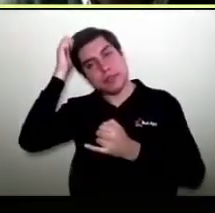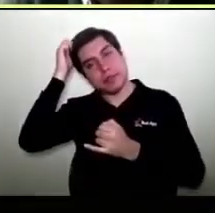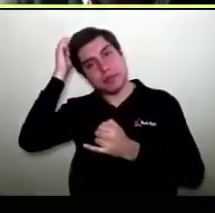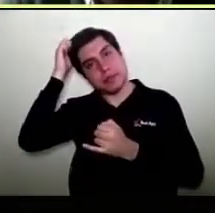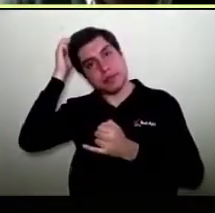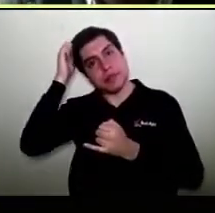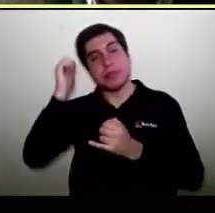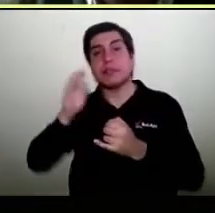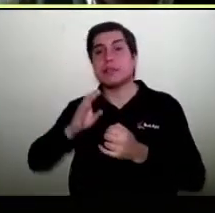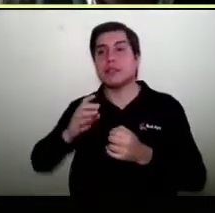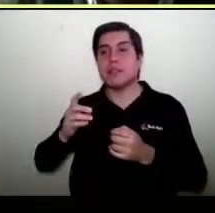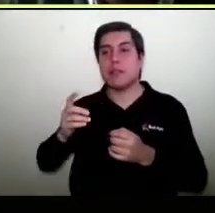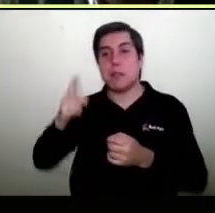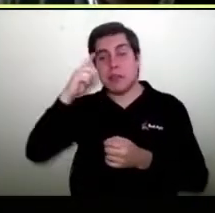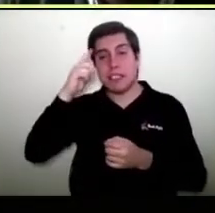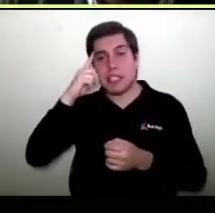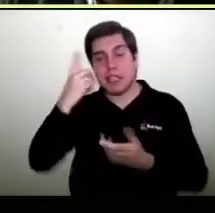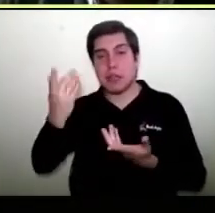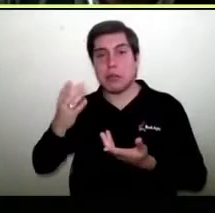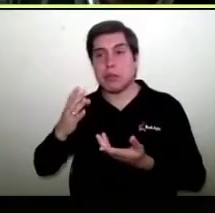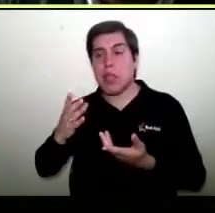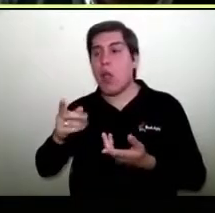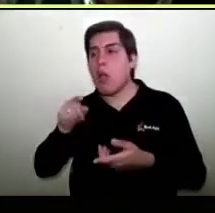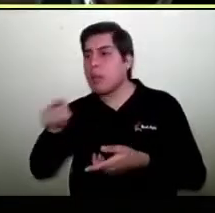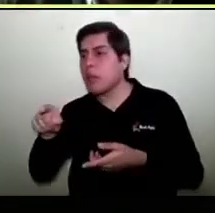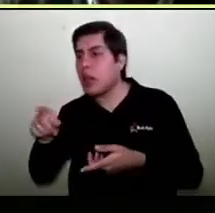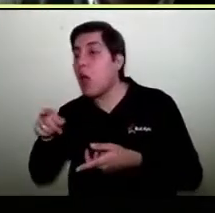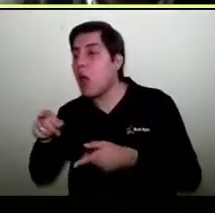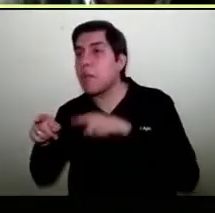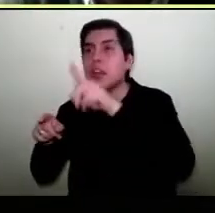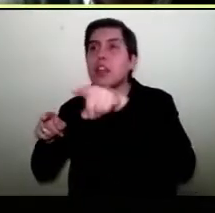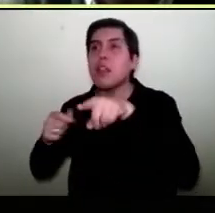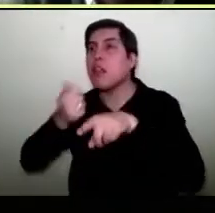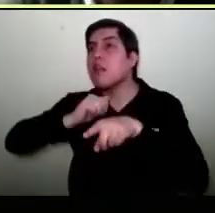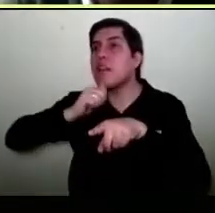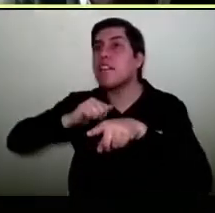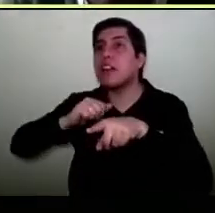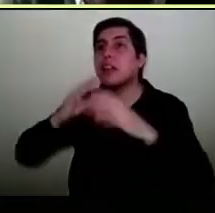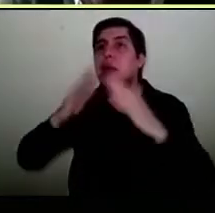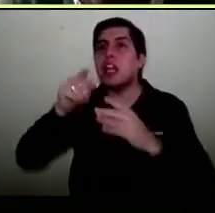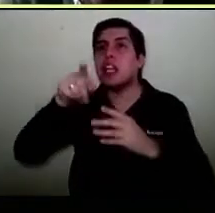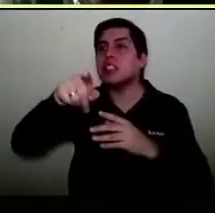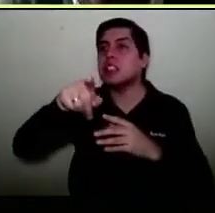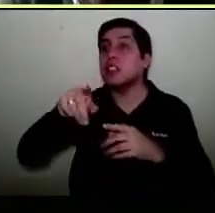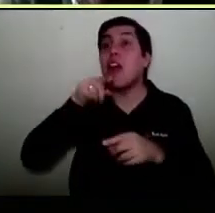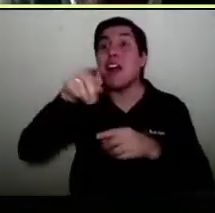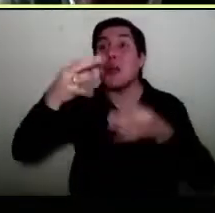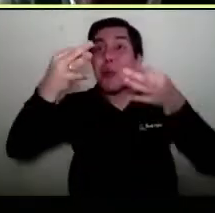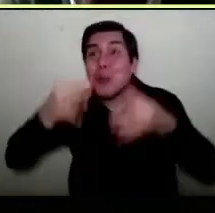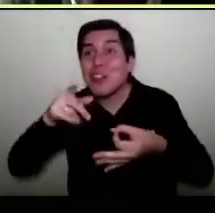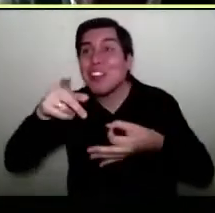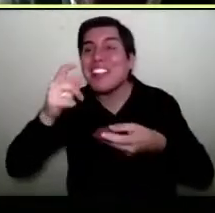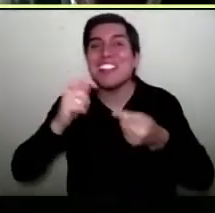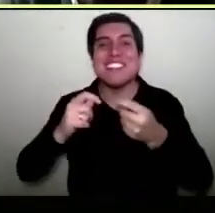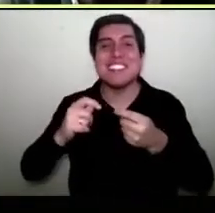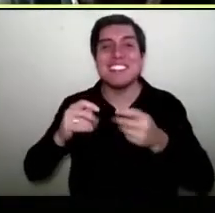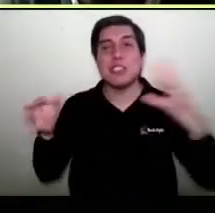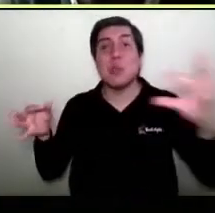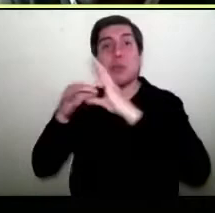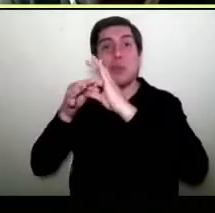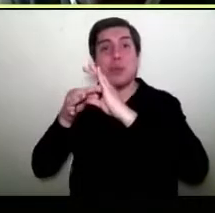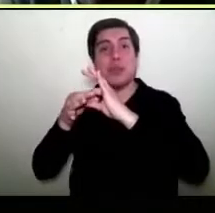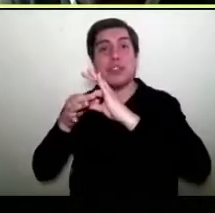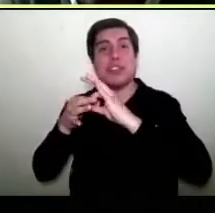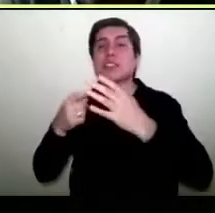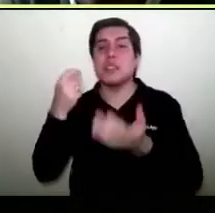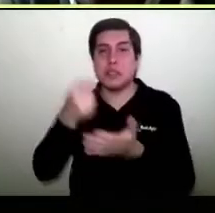ser que termine comprando también lo que le falta para la casa porque lo encuentra ahí también y muchas veces estos botones de pago ya están unificados. Entonces, con